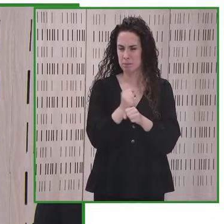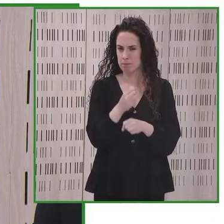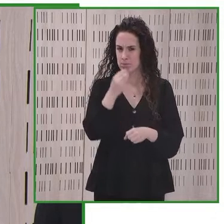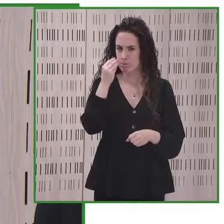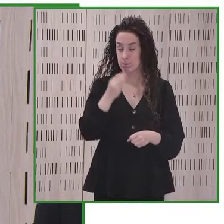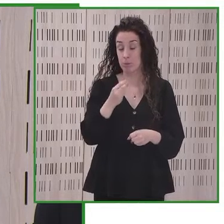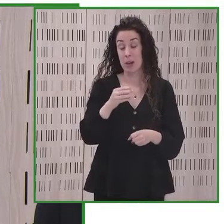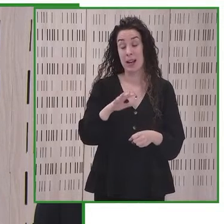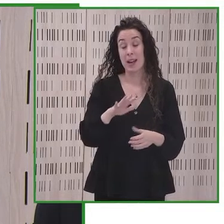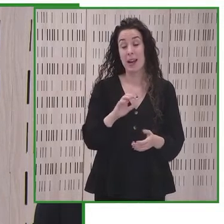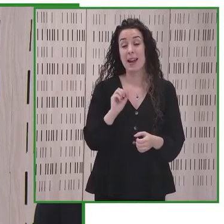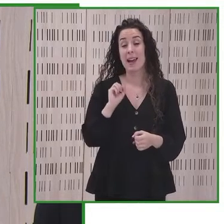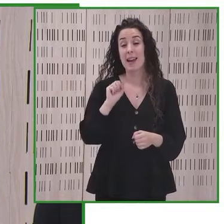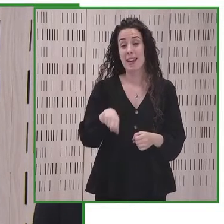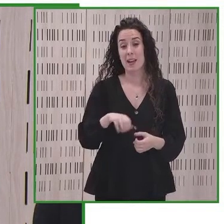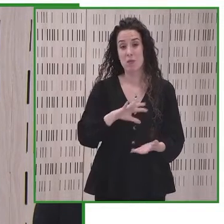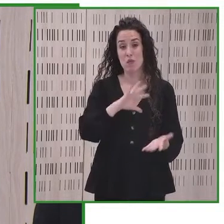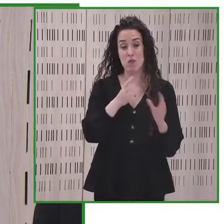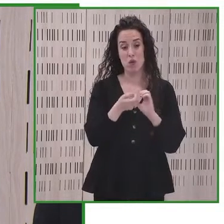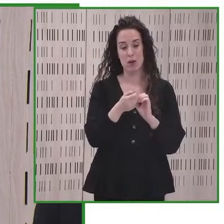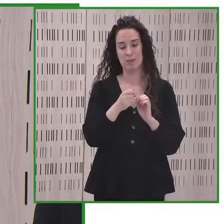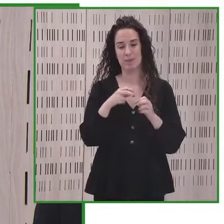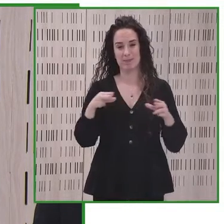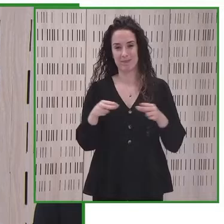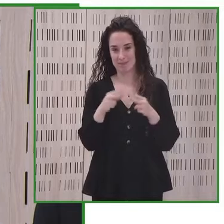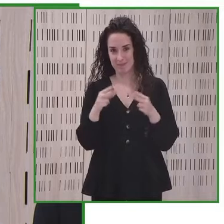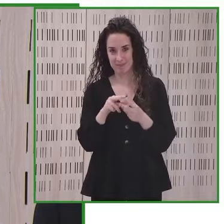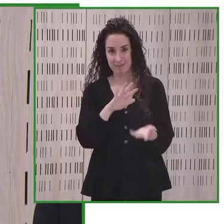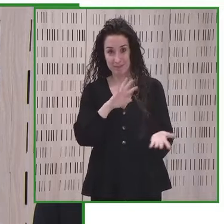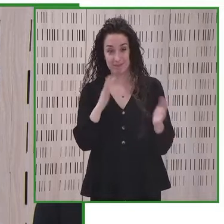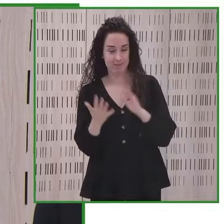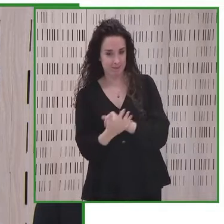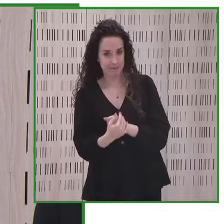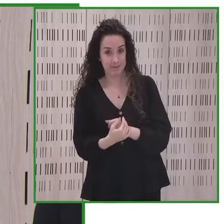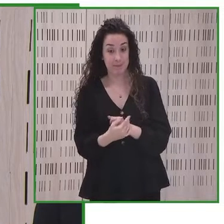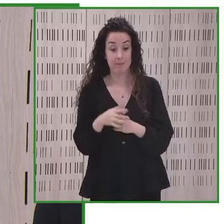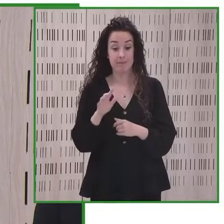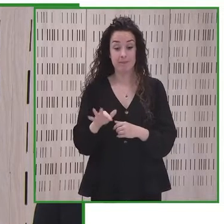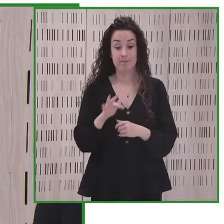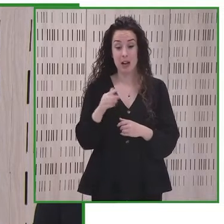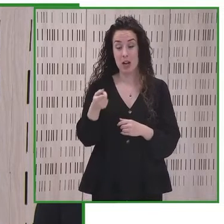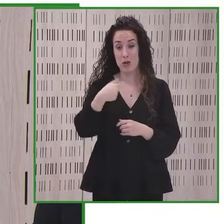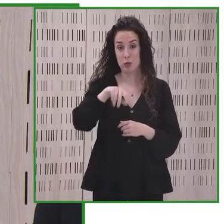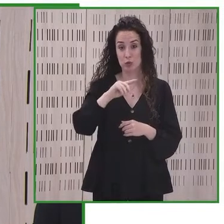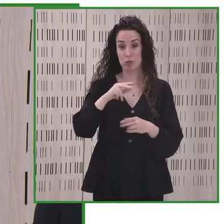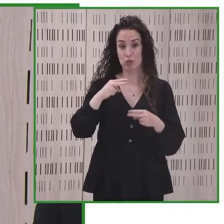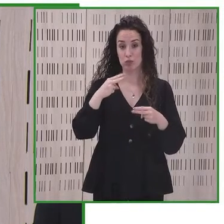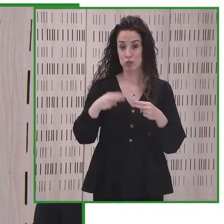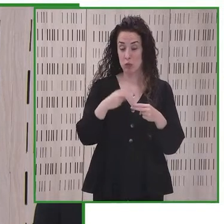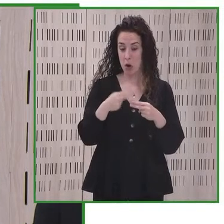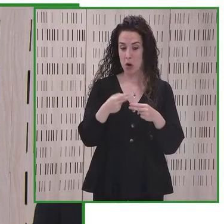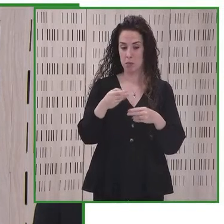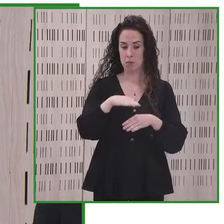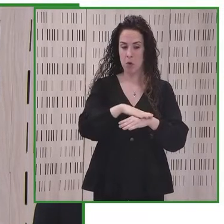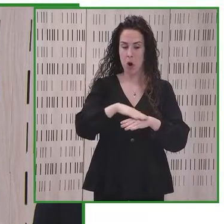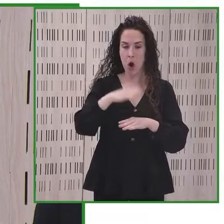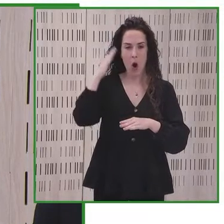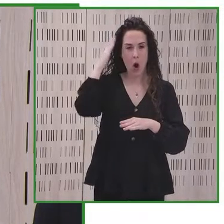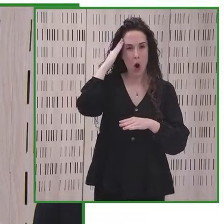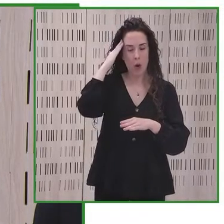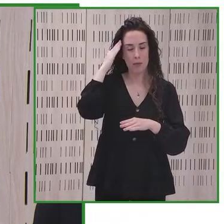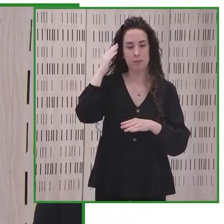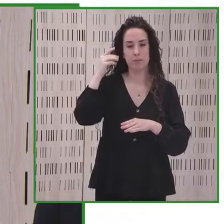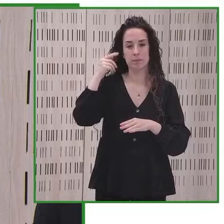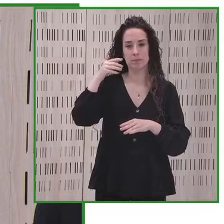motor de cambio social. Y también resaltar cómo desde la acción política y gubernamental se puede y se debe